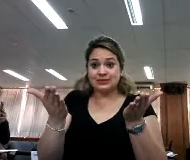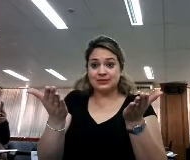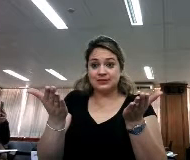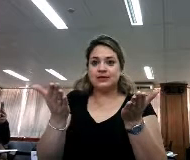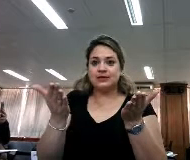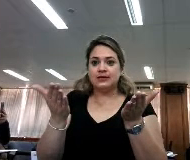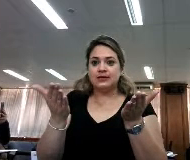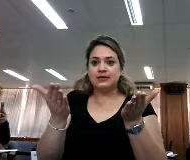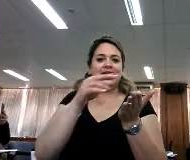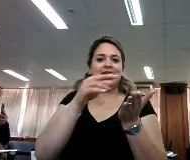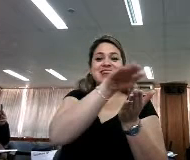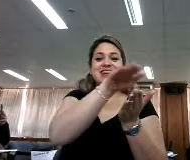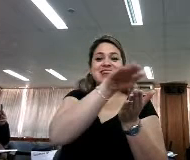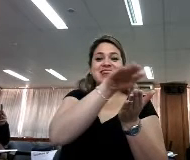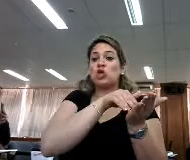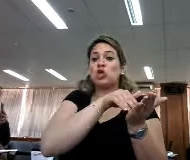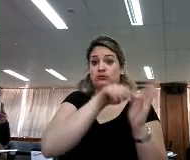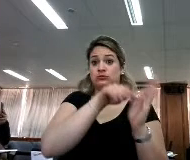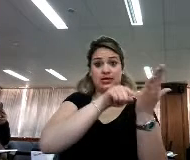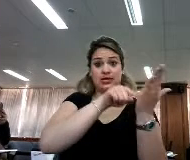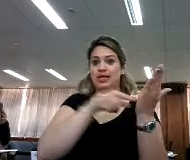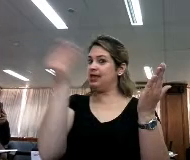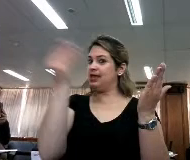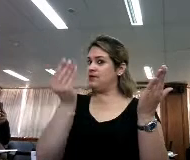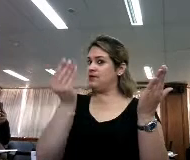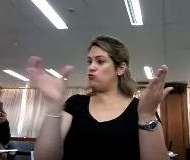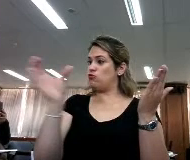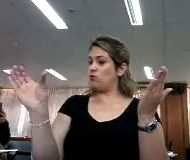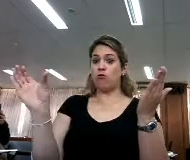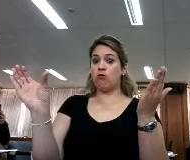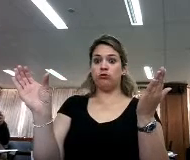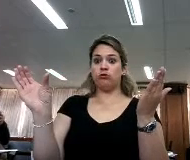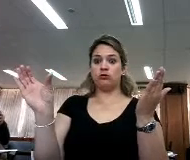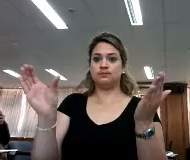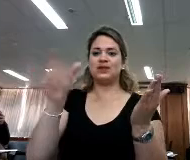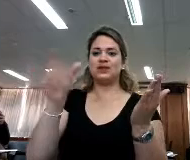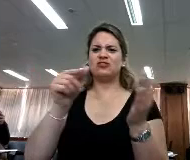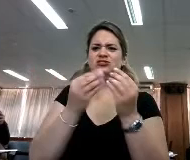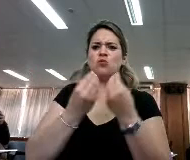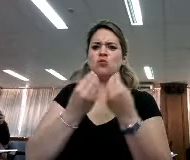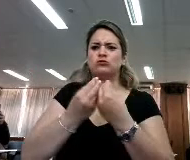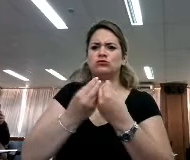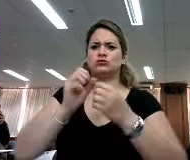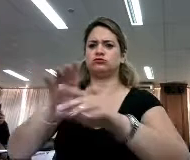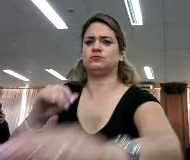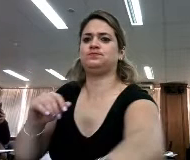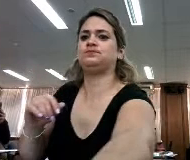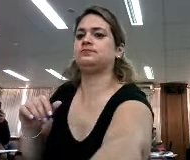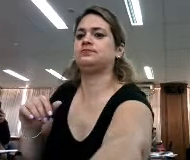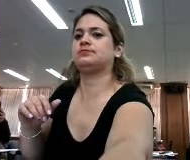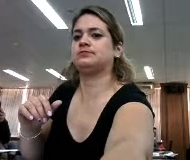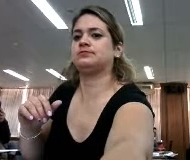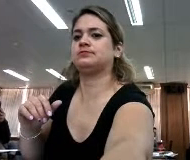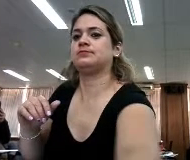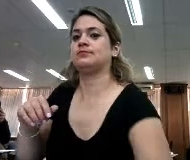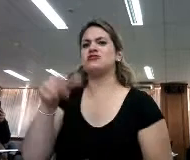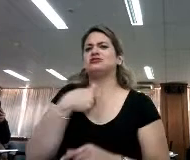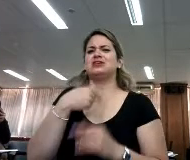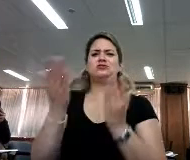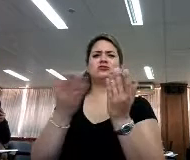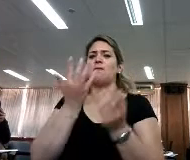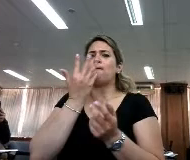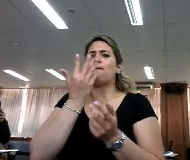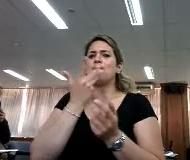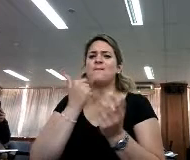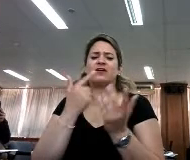por un lado y la imagen va por otro y hay todo un despliegue de narrativa por los dos lados y son súper apasionantes todos